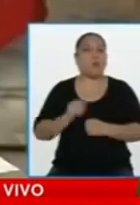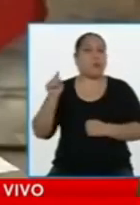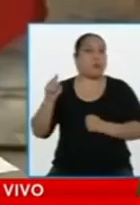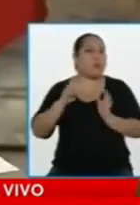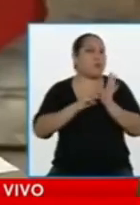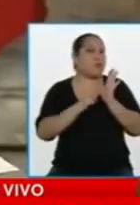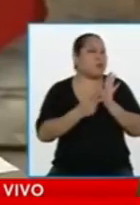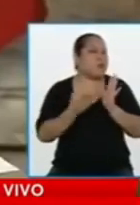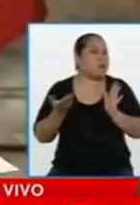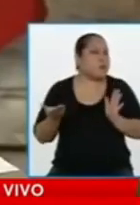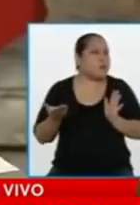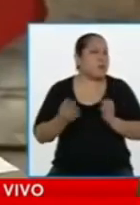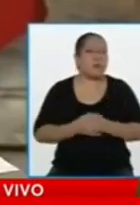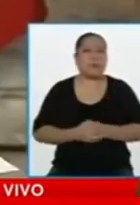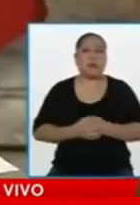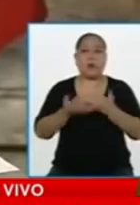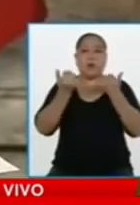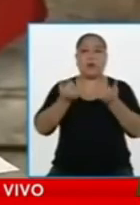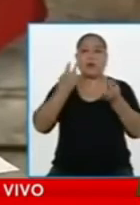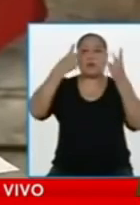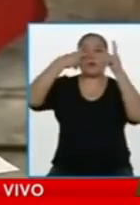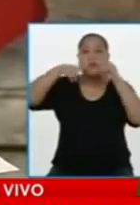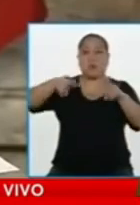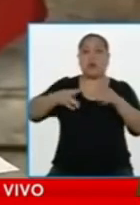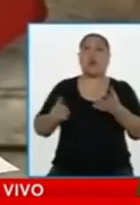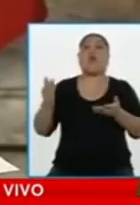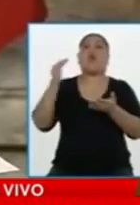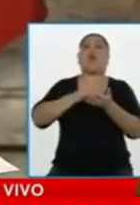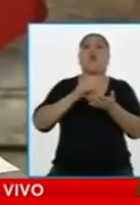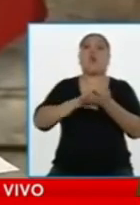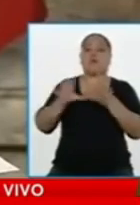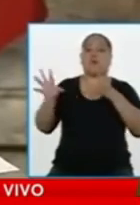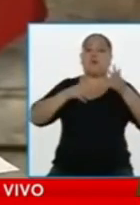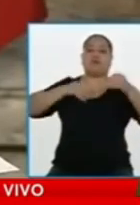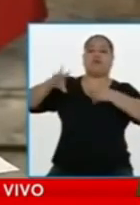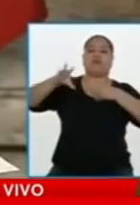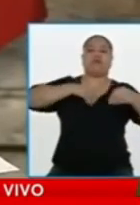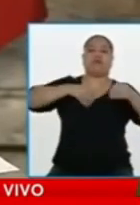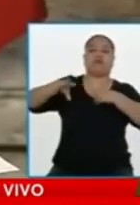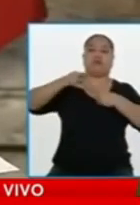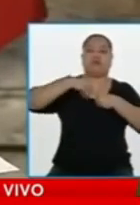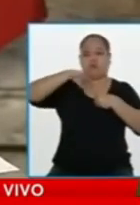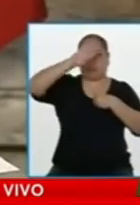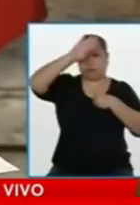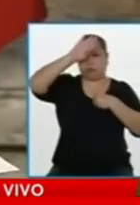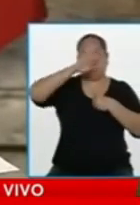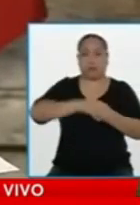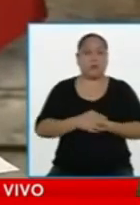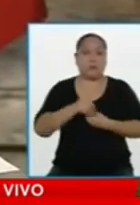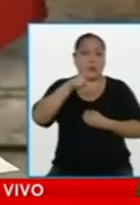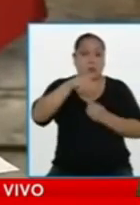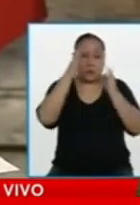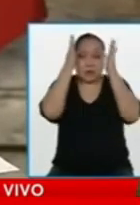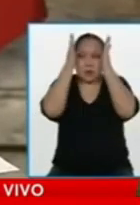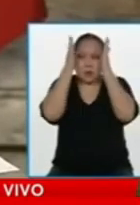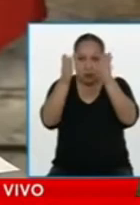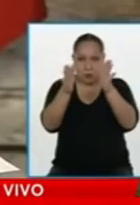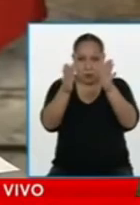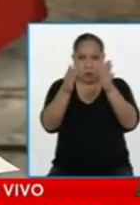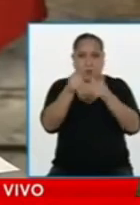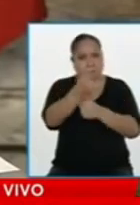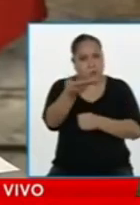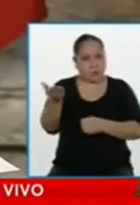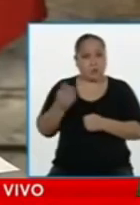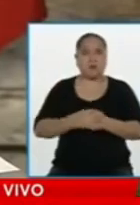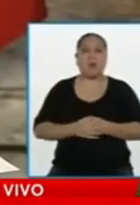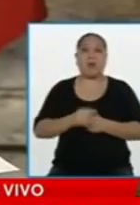atiborrados en los microbuses, en los sonidos, en el transporte público. Mira las cosas absurdas que plantean, ¿no?